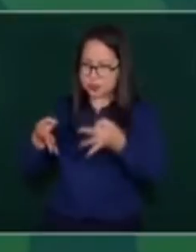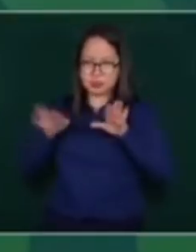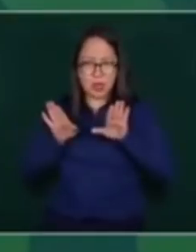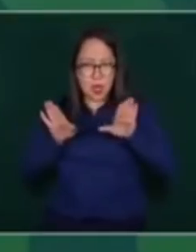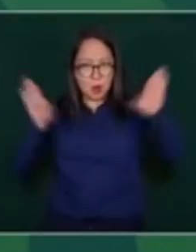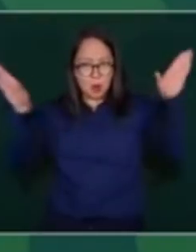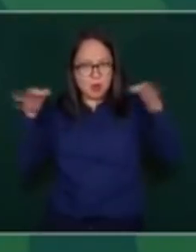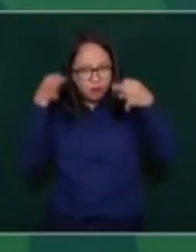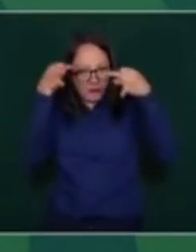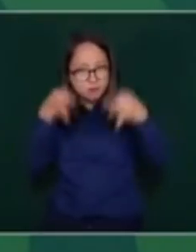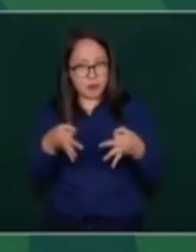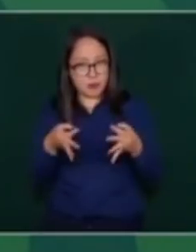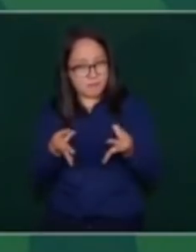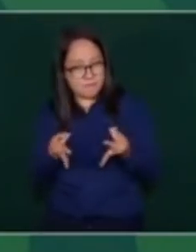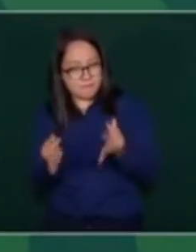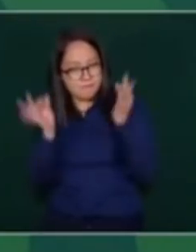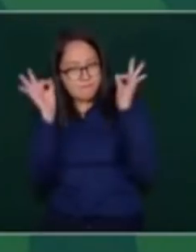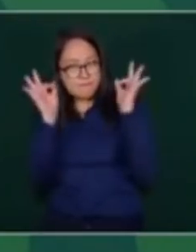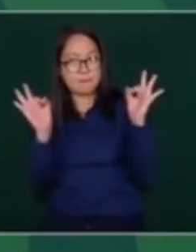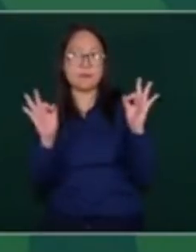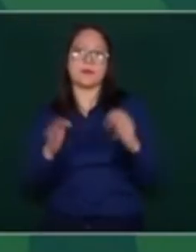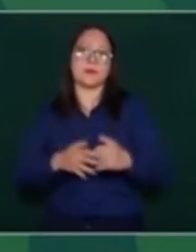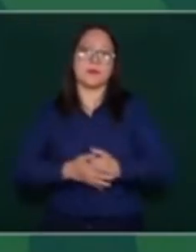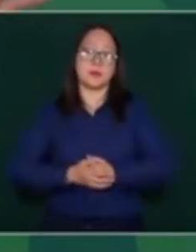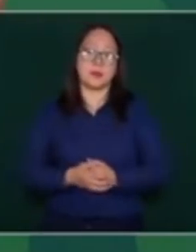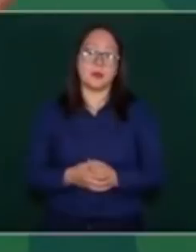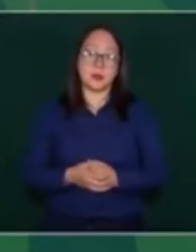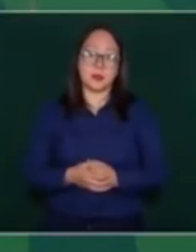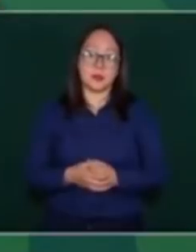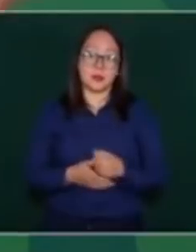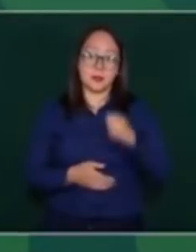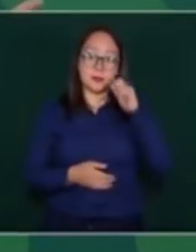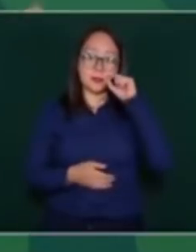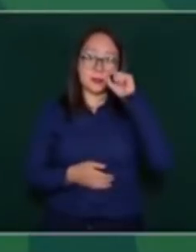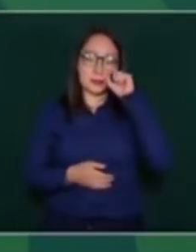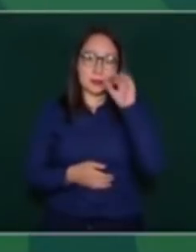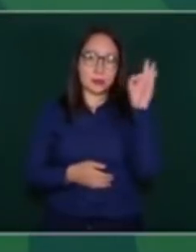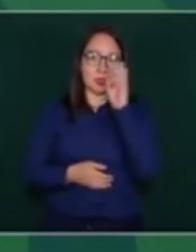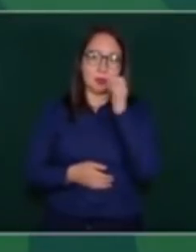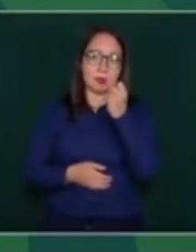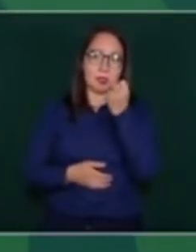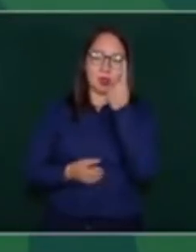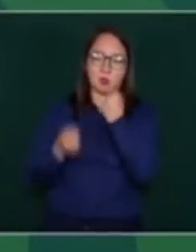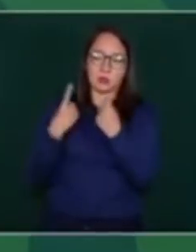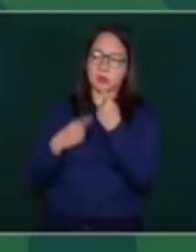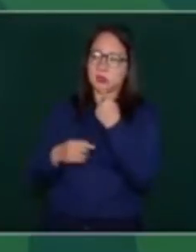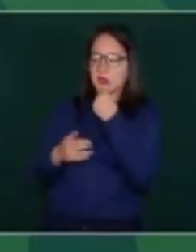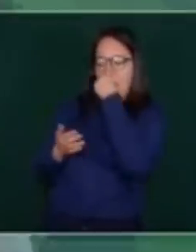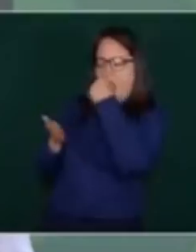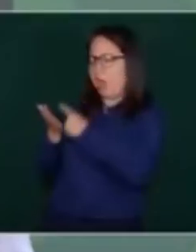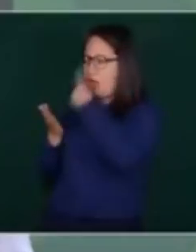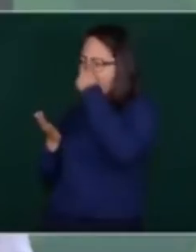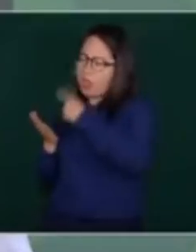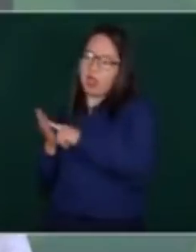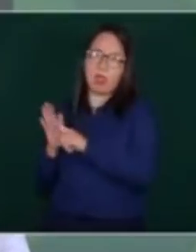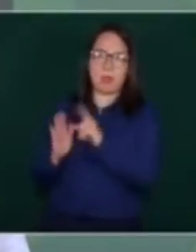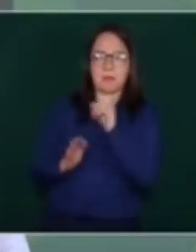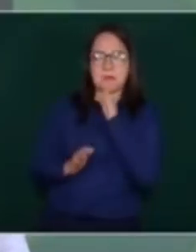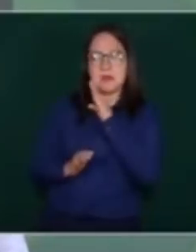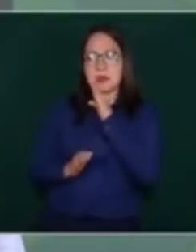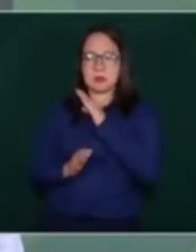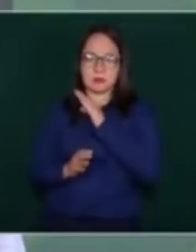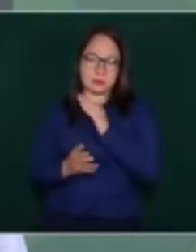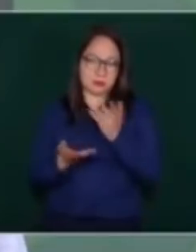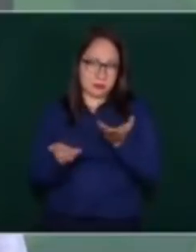aunque no lo quieran ver, es un